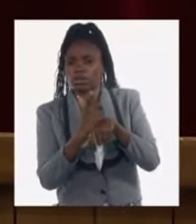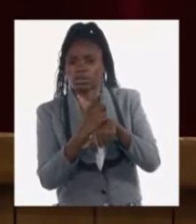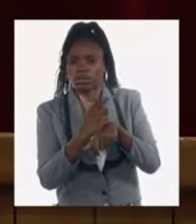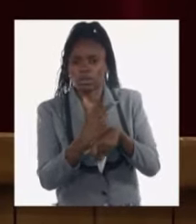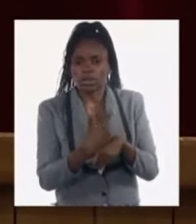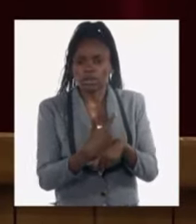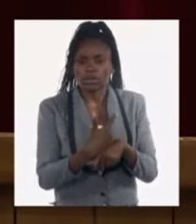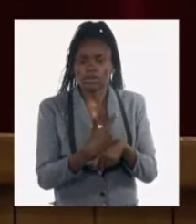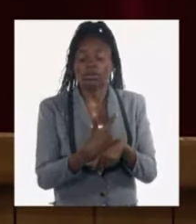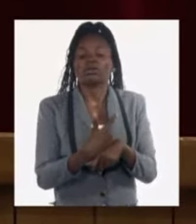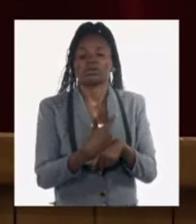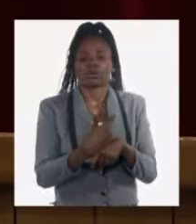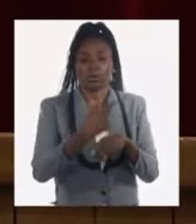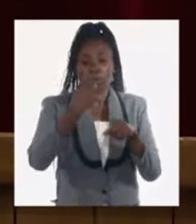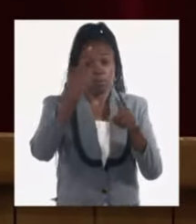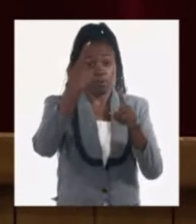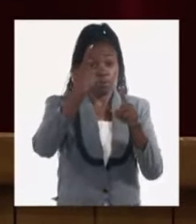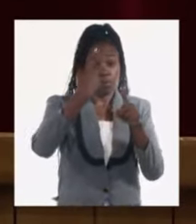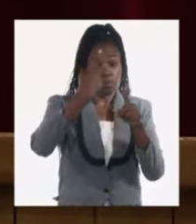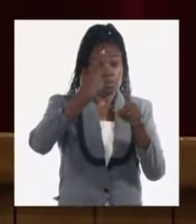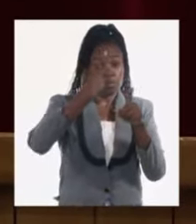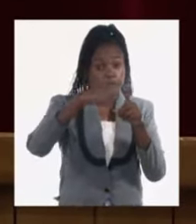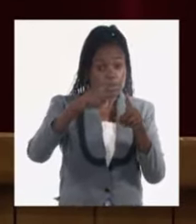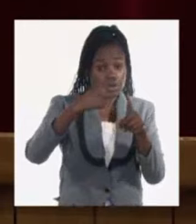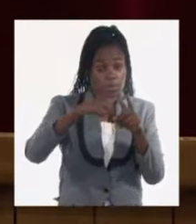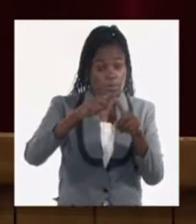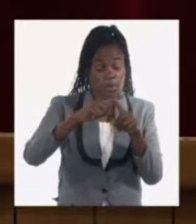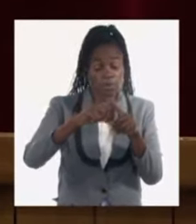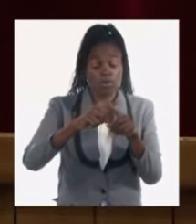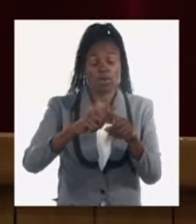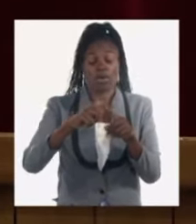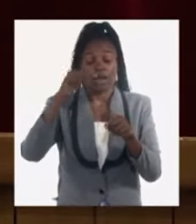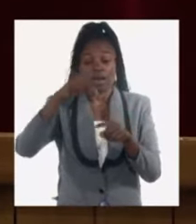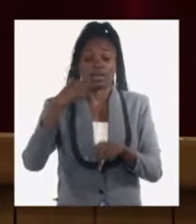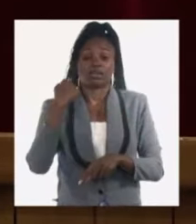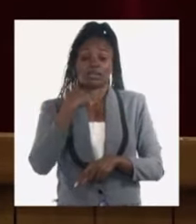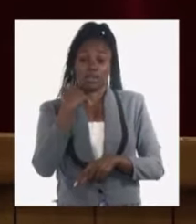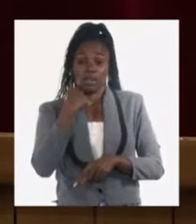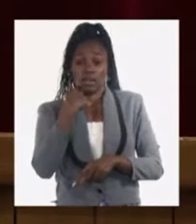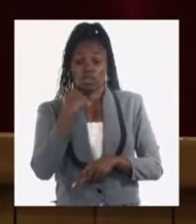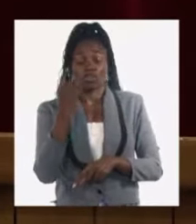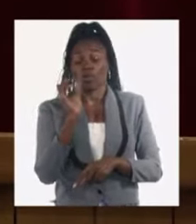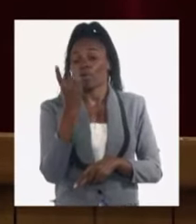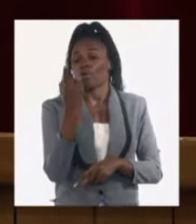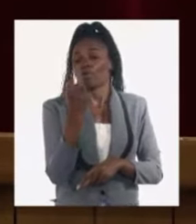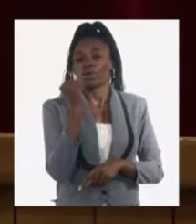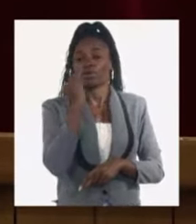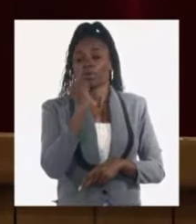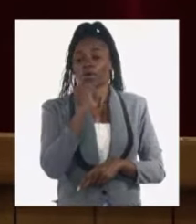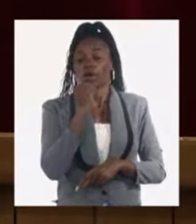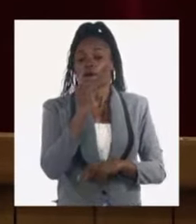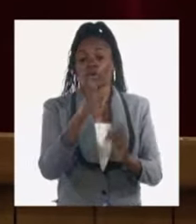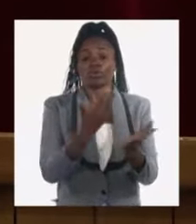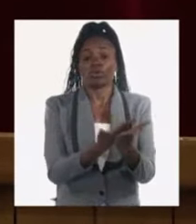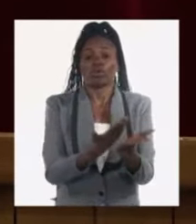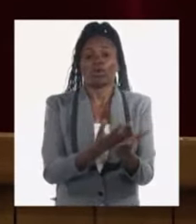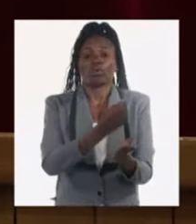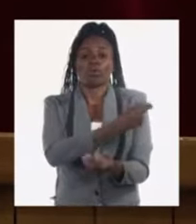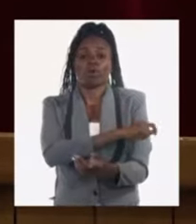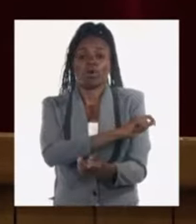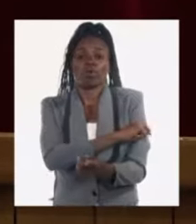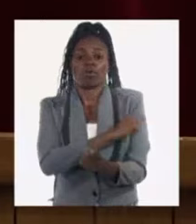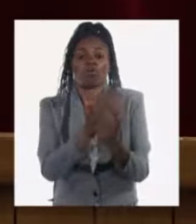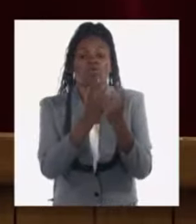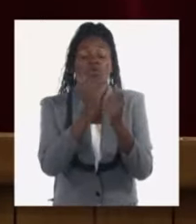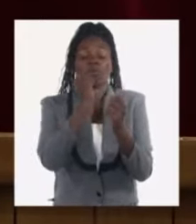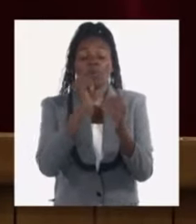superan ligeramente lo alcanzado en 2023 no son suficientes para satisfacer la demanda y son todavía